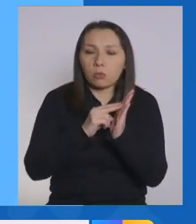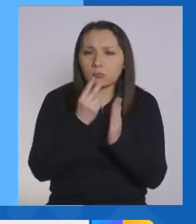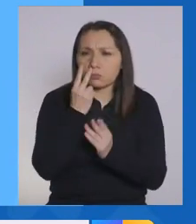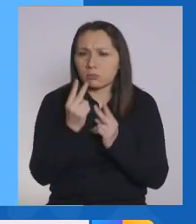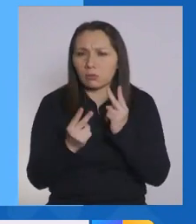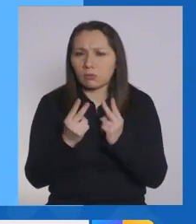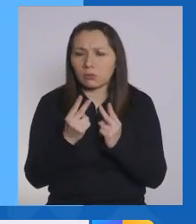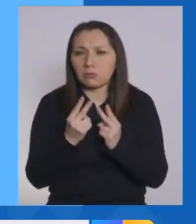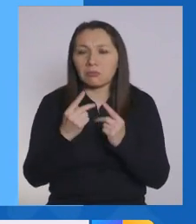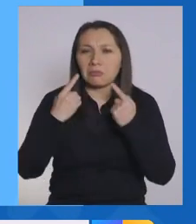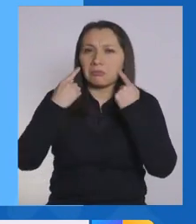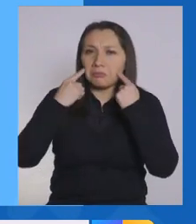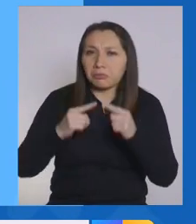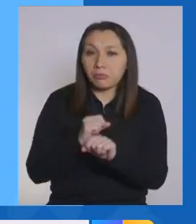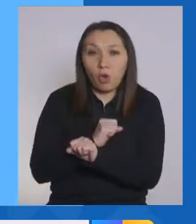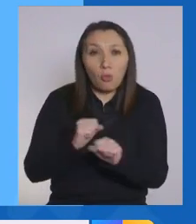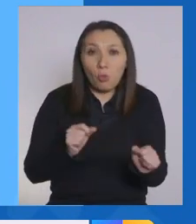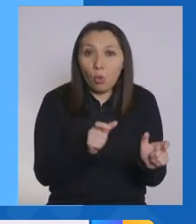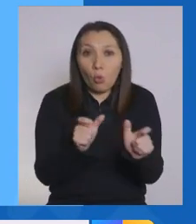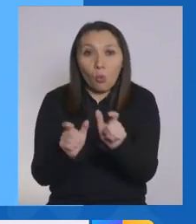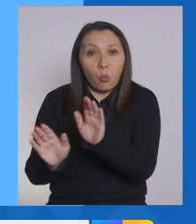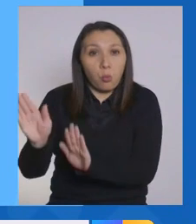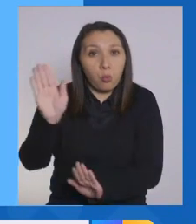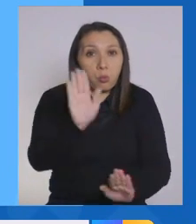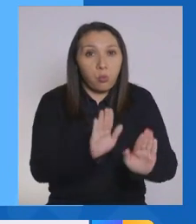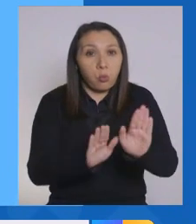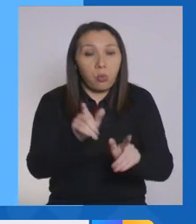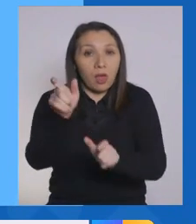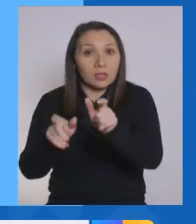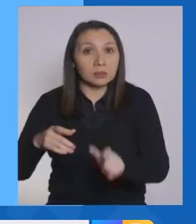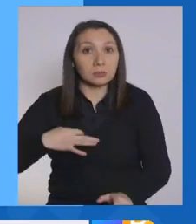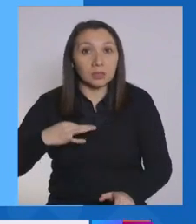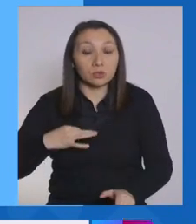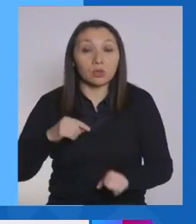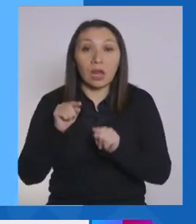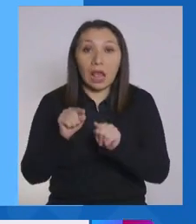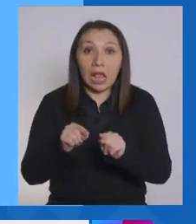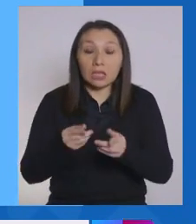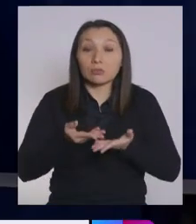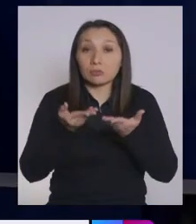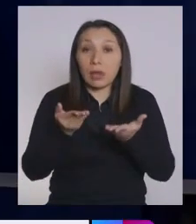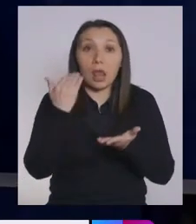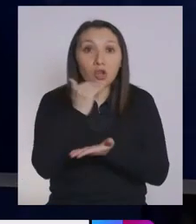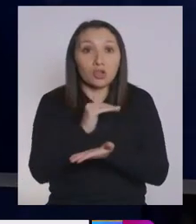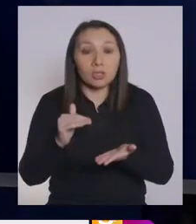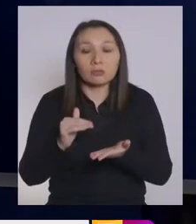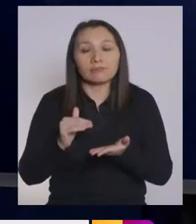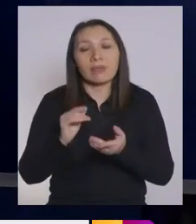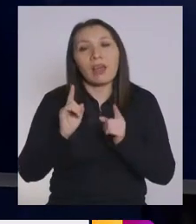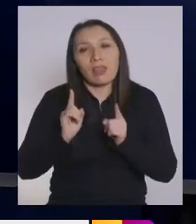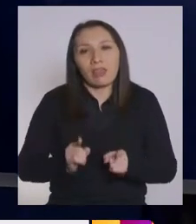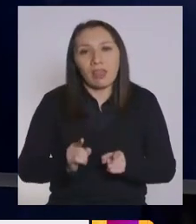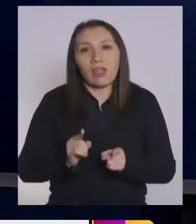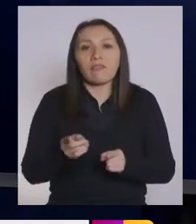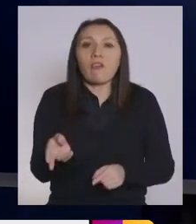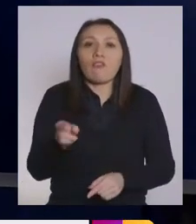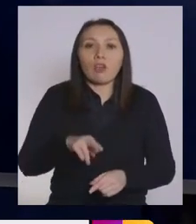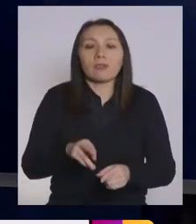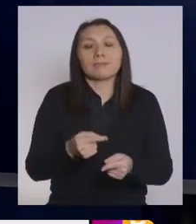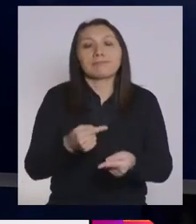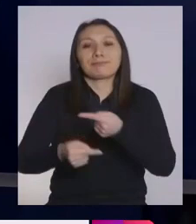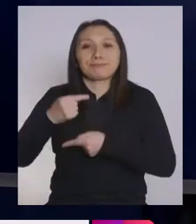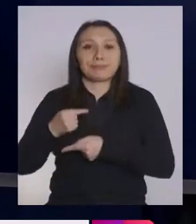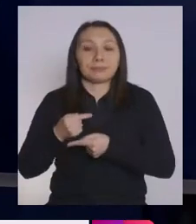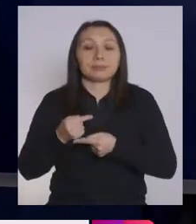es que nos damos cuenta que no es posible cuidar a la ciudadanía con esta medida, vamos a tener que volver atrás.